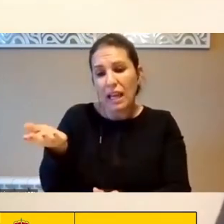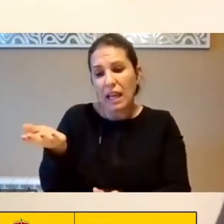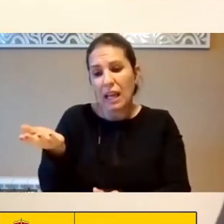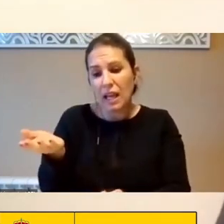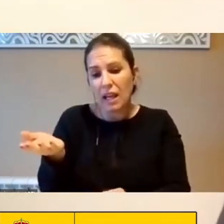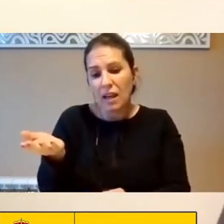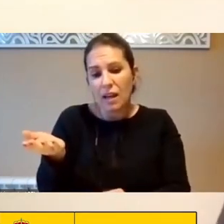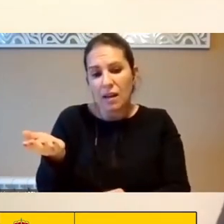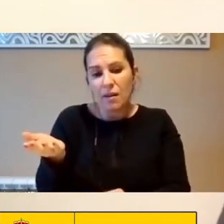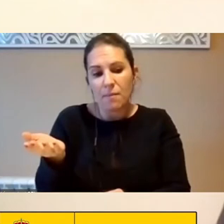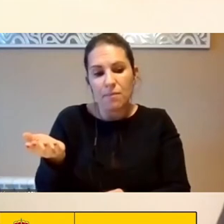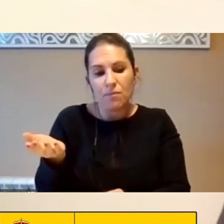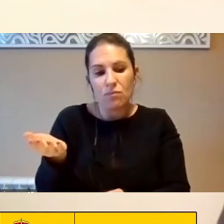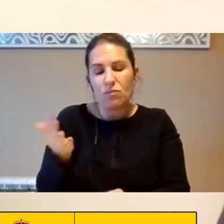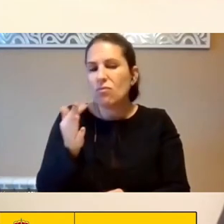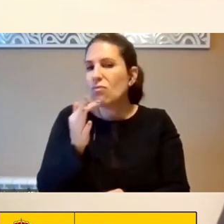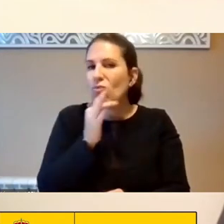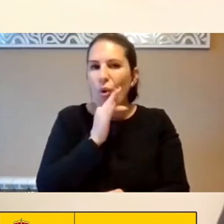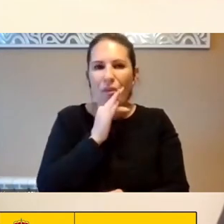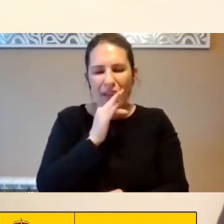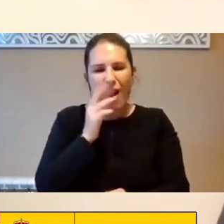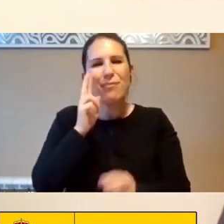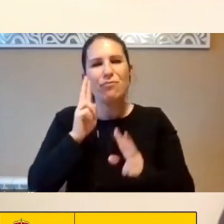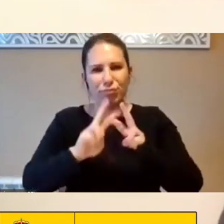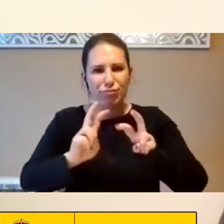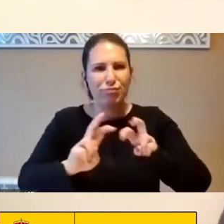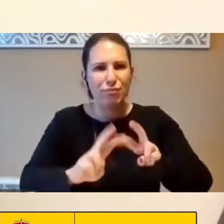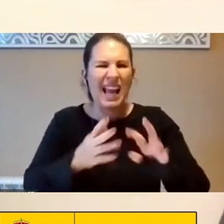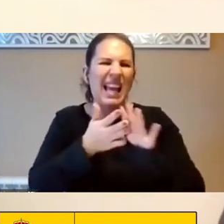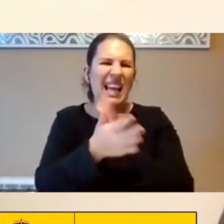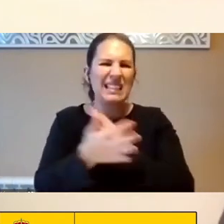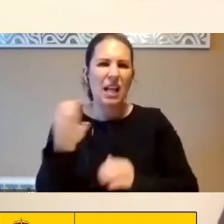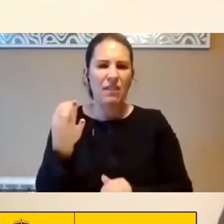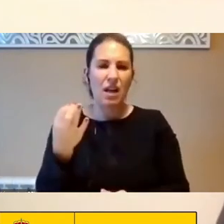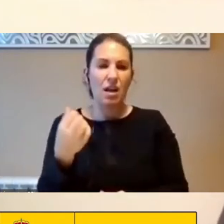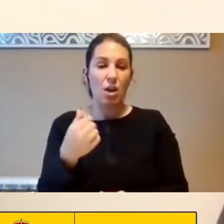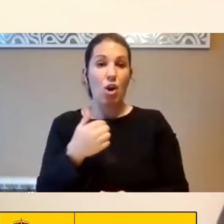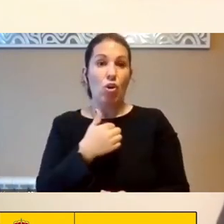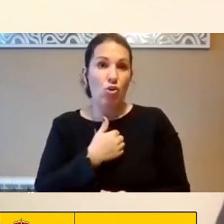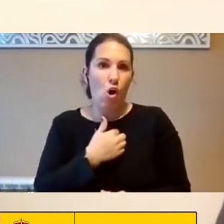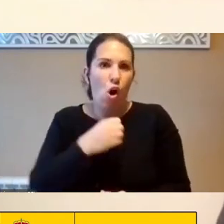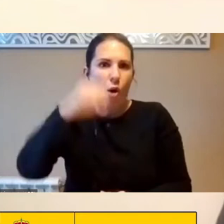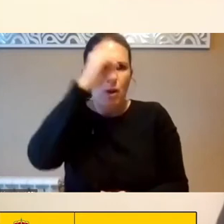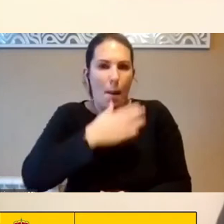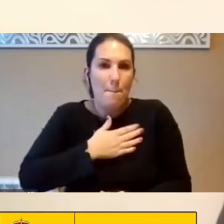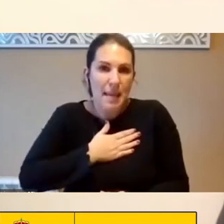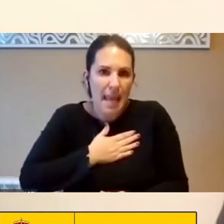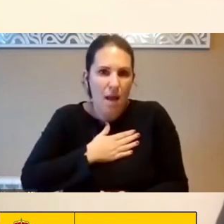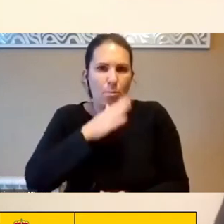Estamos Explorando Qué Significa Y Desde mi Posición De Privilegio Yo lo Miro De ese Modo Pero A mí Me Gustaría